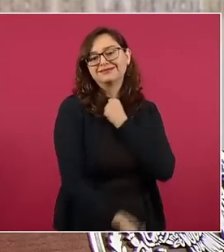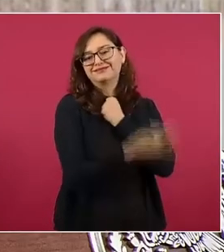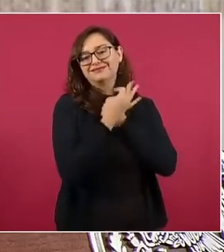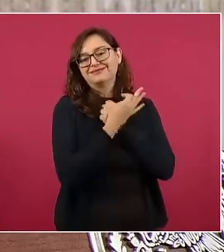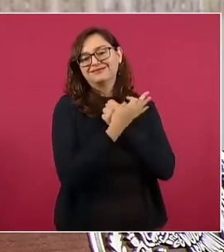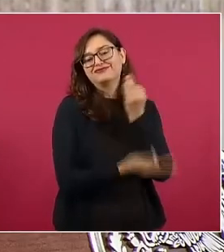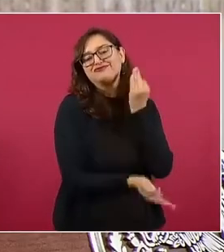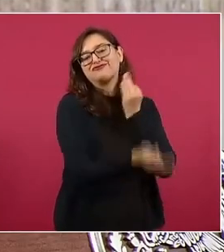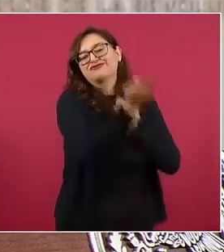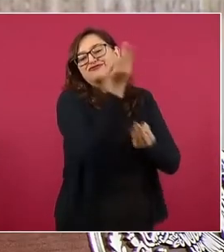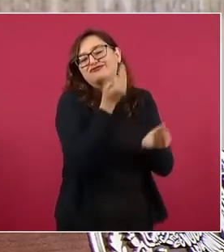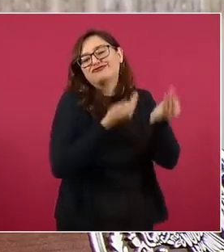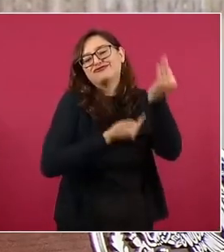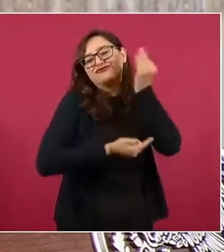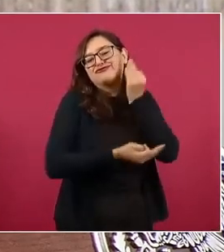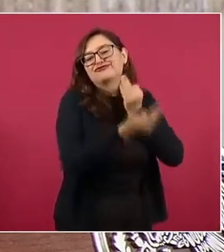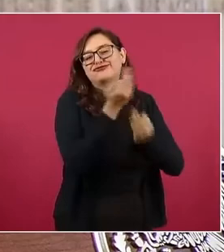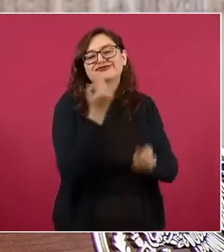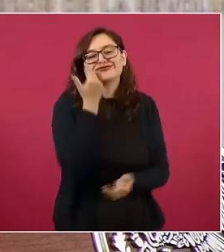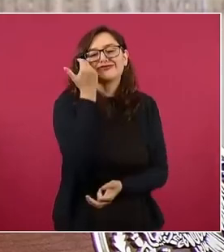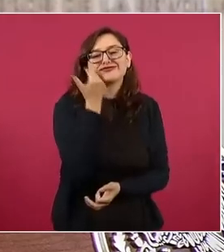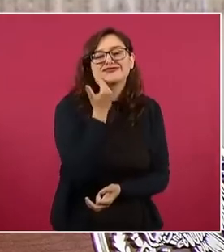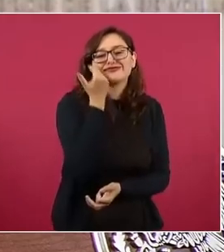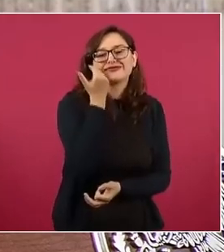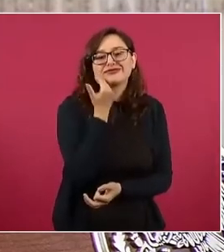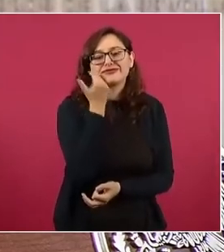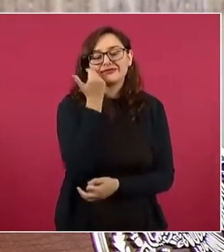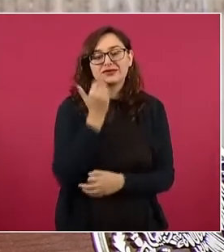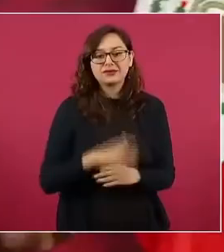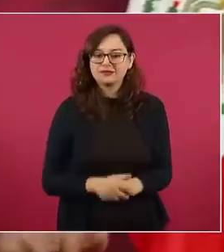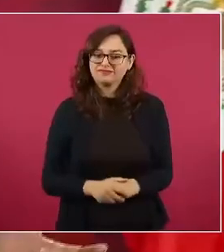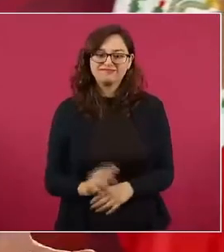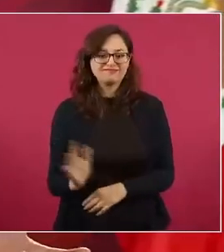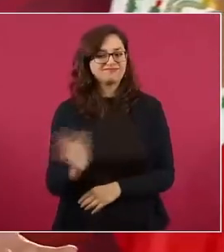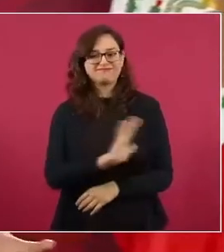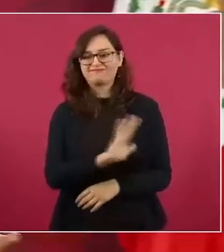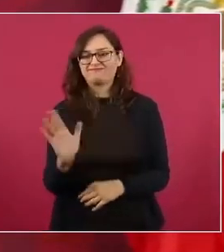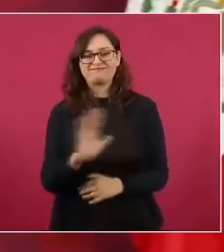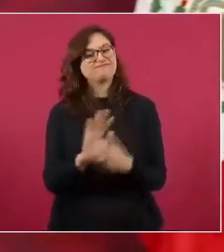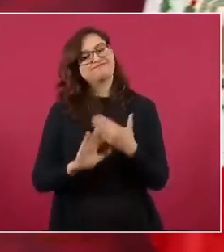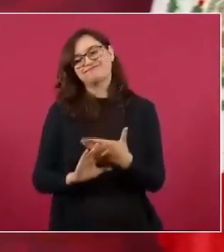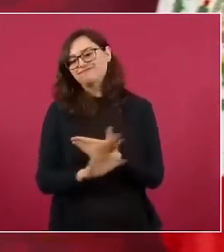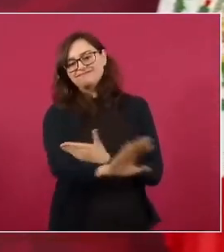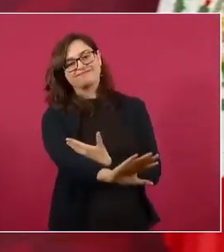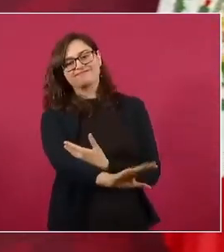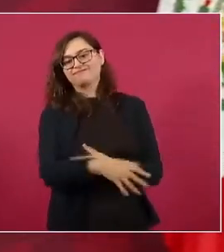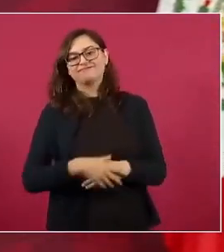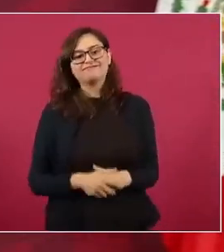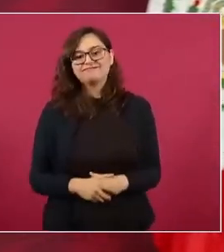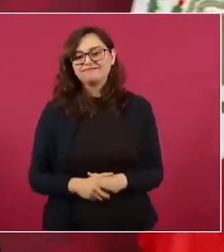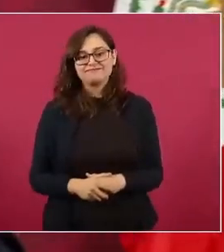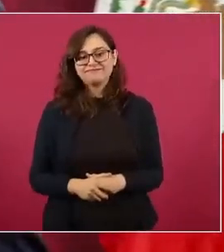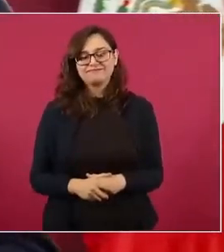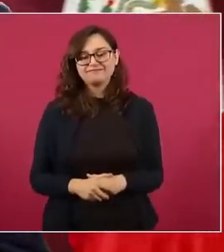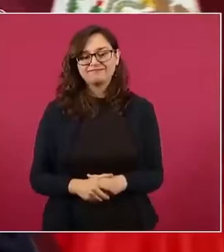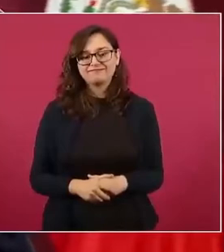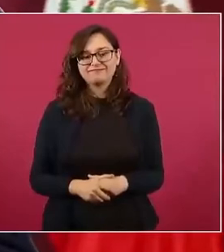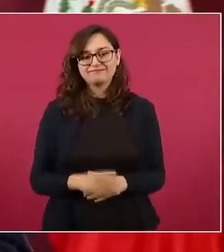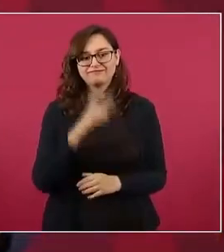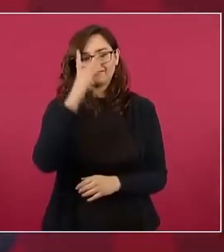Pero a cambio de eso, sus conductores de radio y de televisión van a estar diciendo,